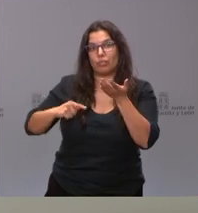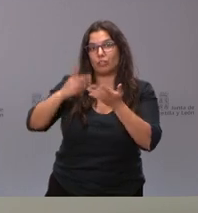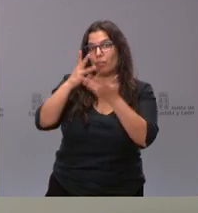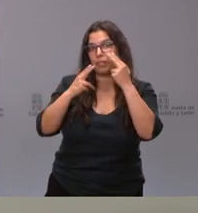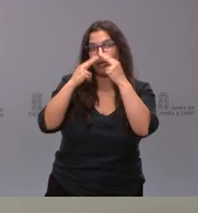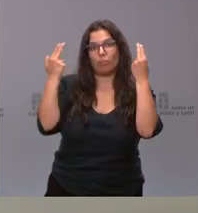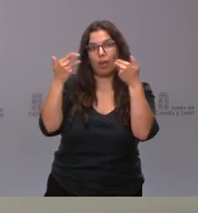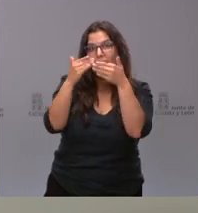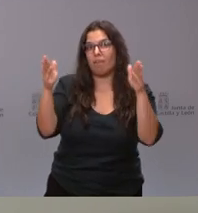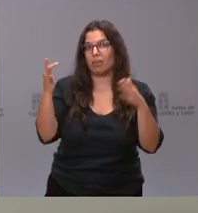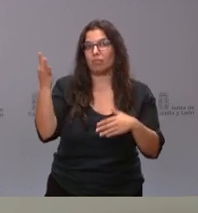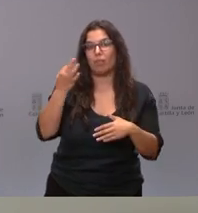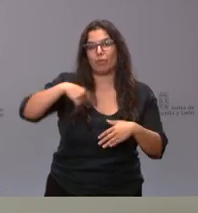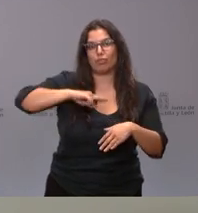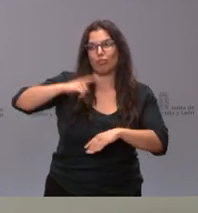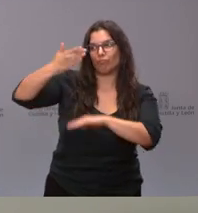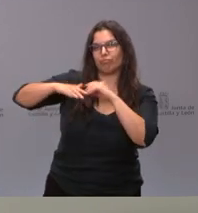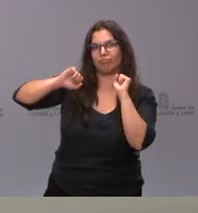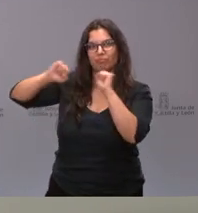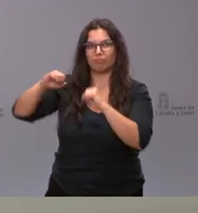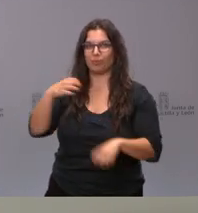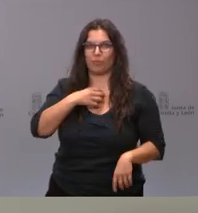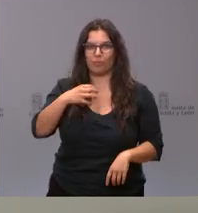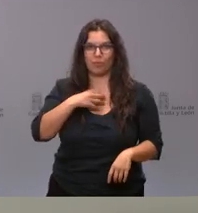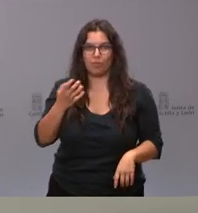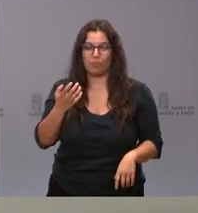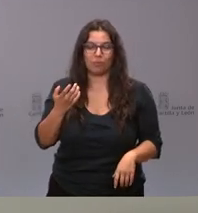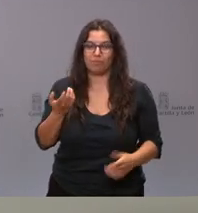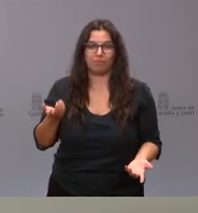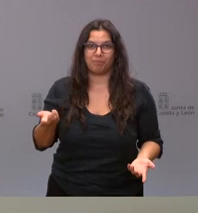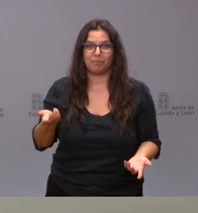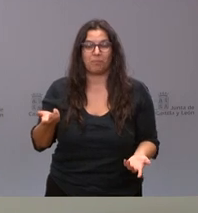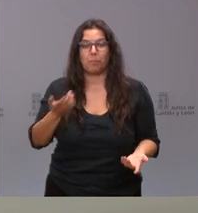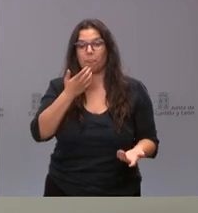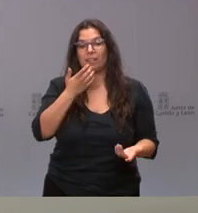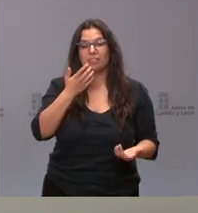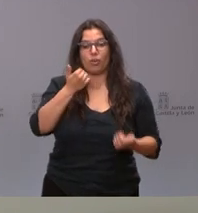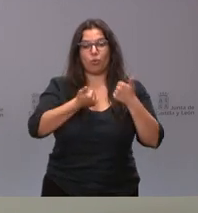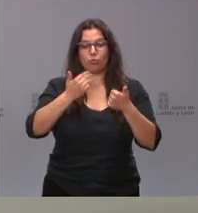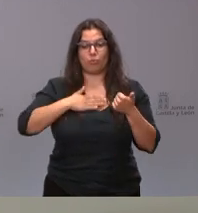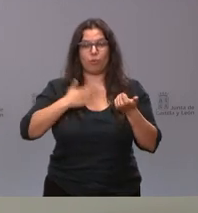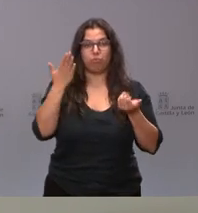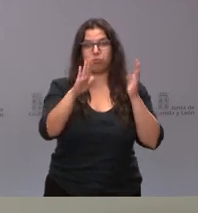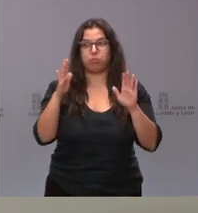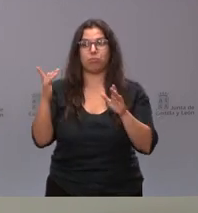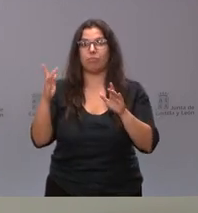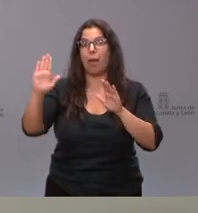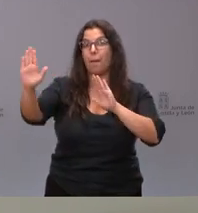Administraciones públicas y, por tanto, no podemos impedir que a las contrataciones públicas que licita la Junta de Castilla y León se puedan presentar